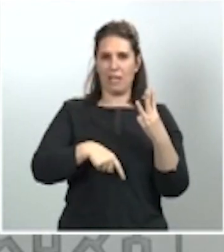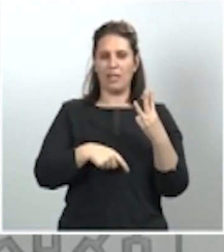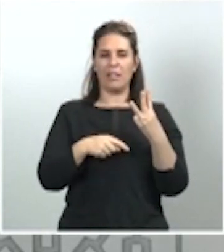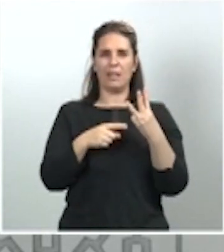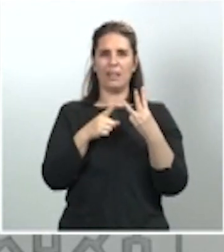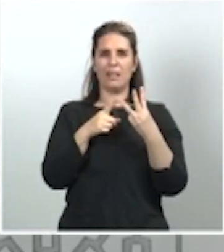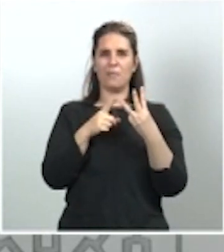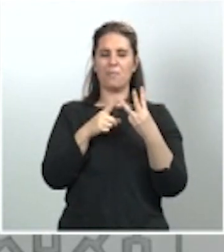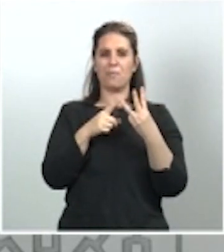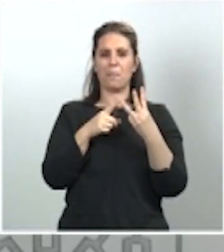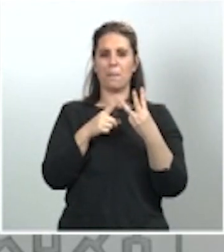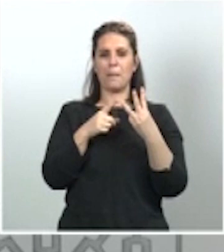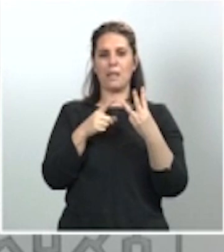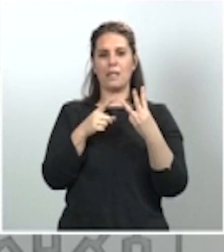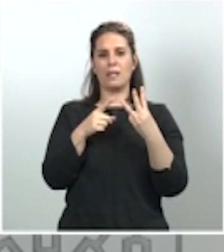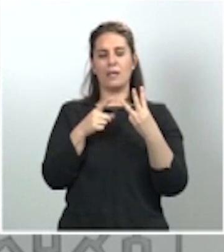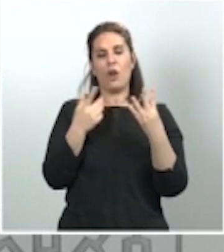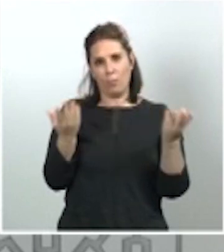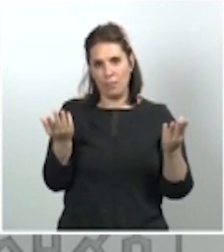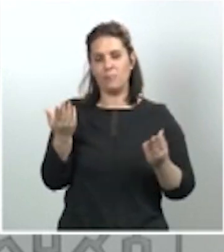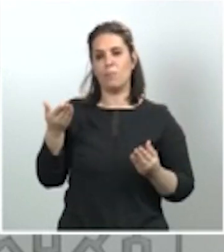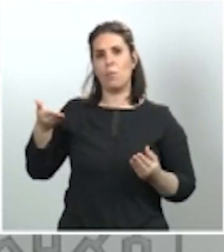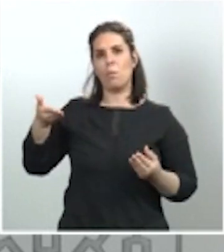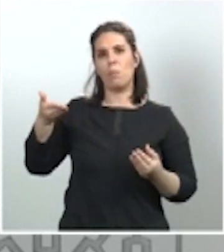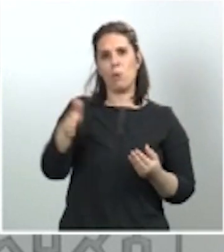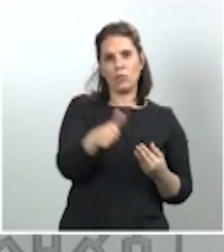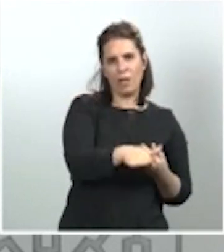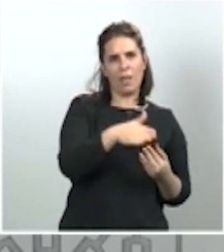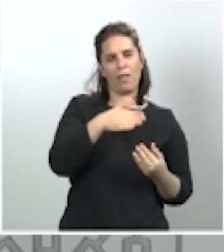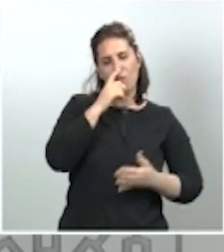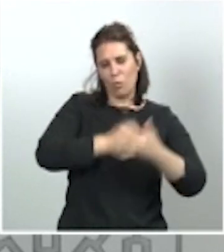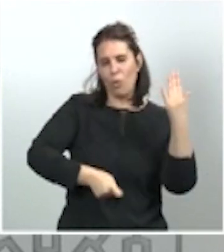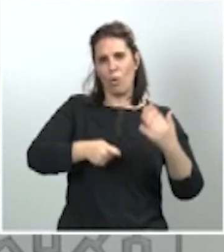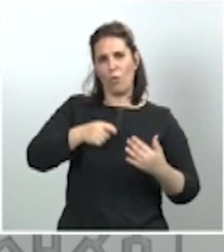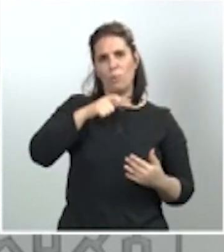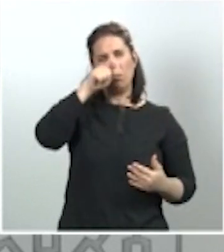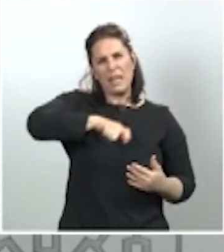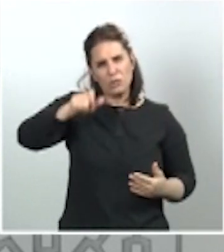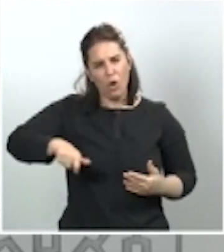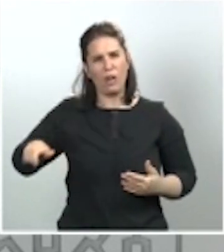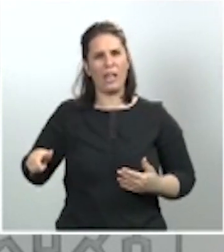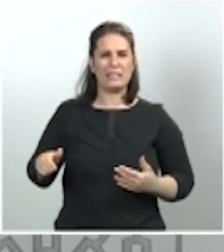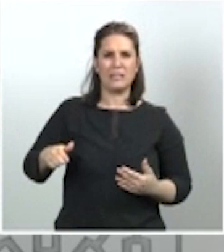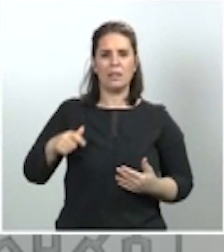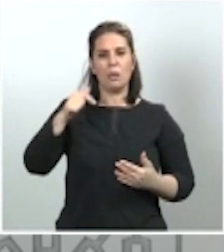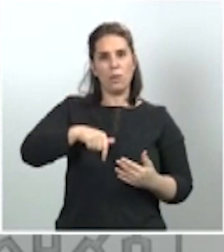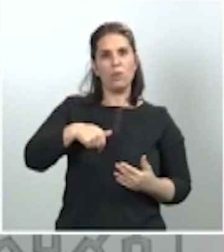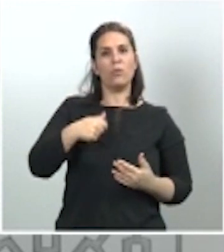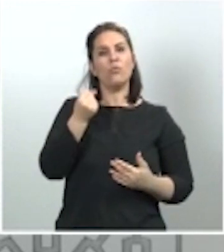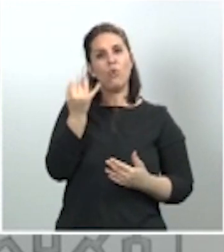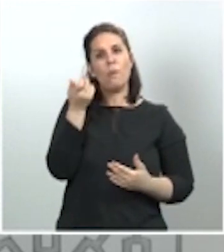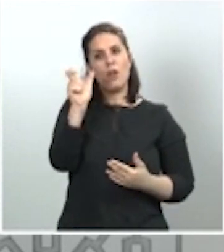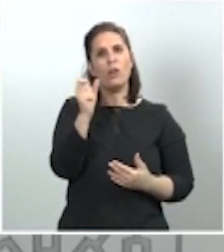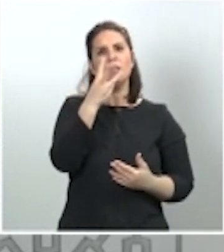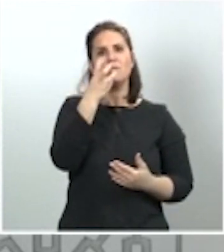dureza de la mortalidad de cada una de las personas que fallecen, tenemos un número de nuevos fallecidos de 367, es la